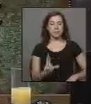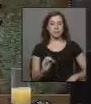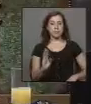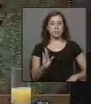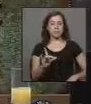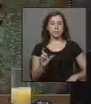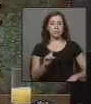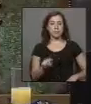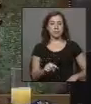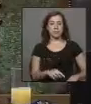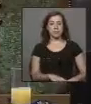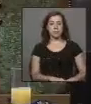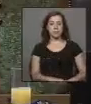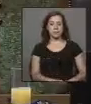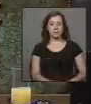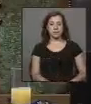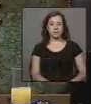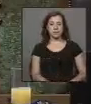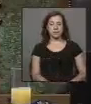Robles.